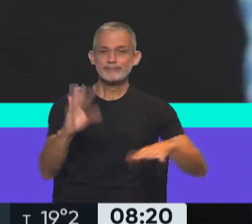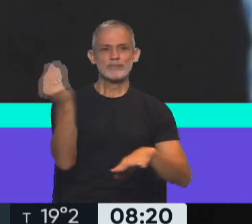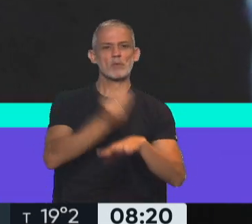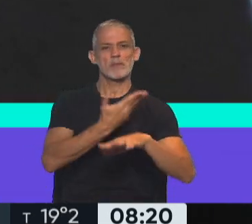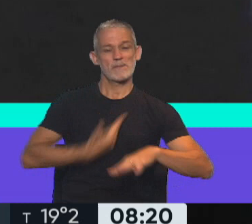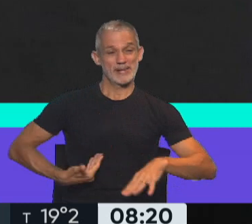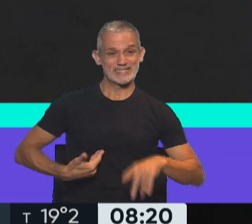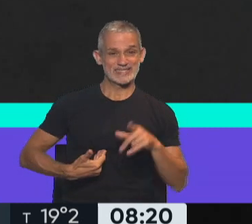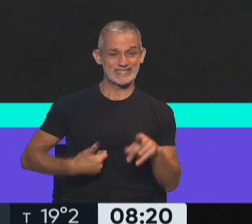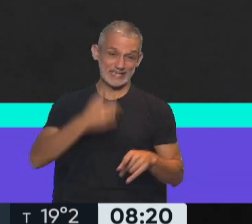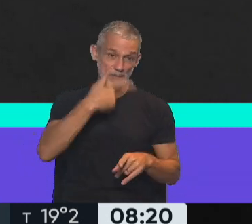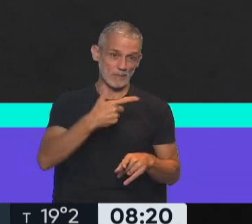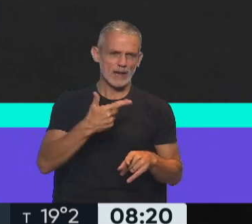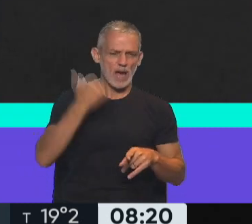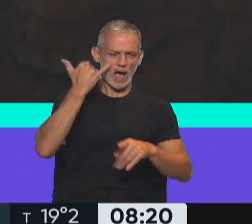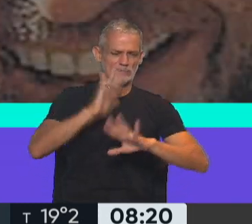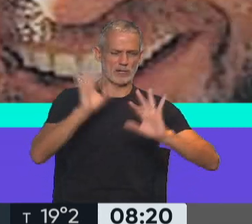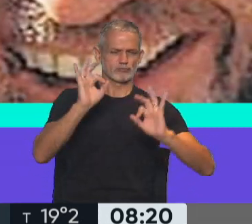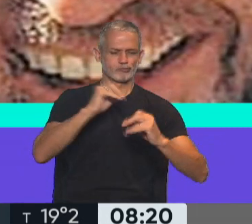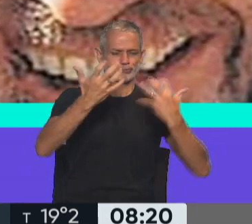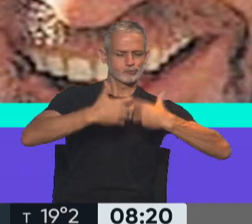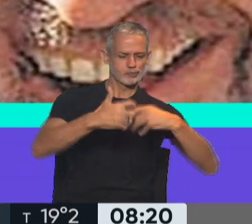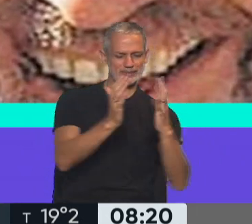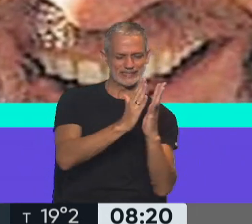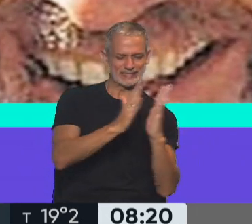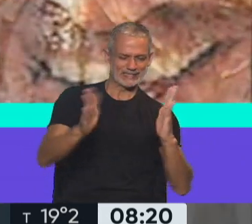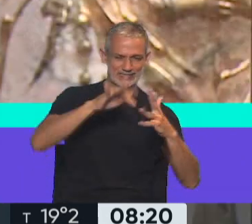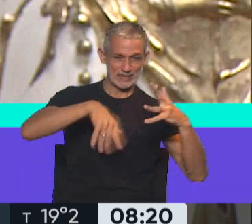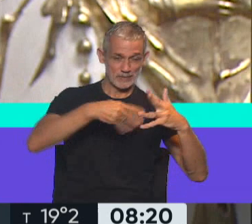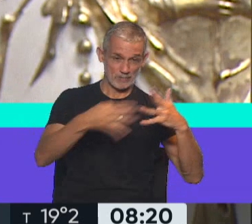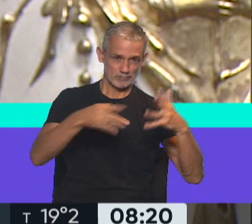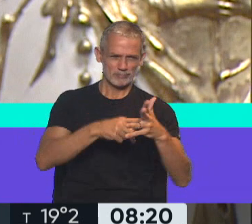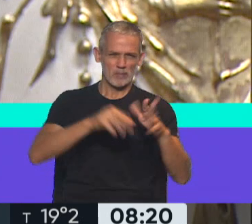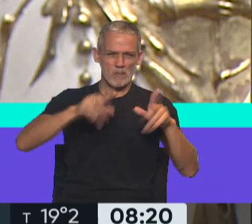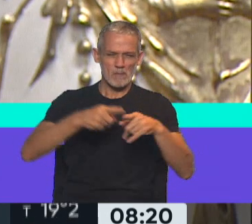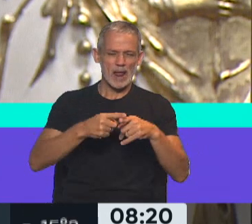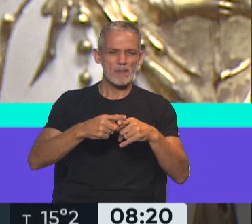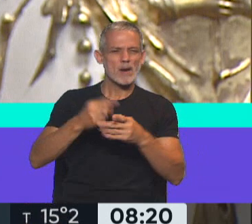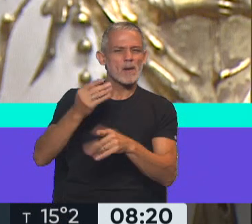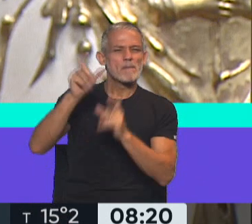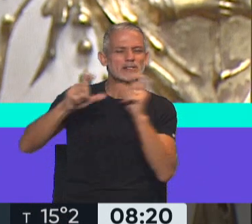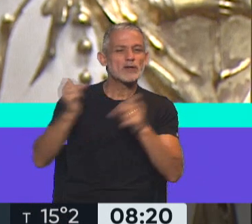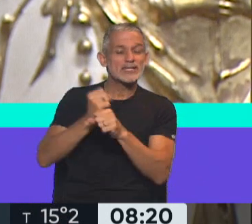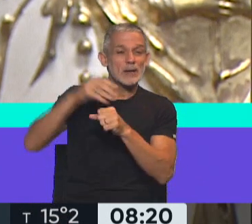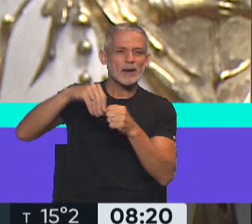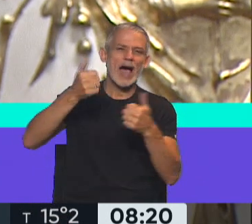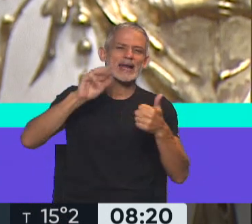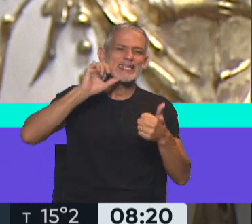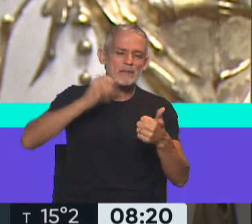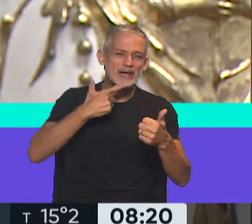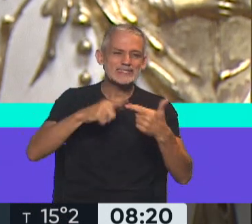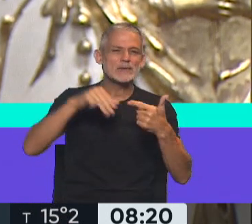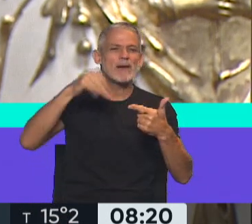presidente, se arma este esquema a través de los funcionarios de la SIDE, arriba, Magdalani,